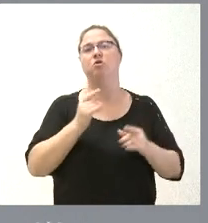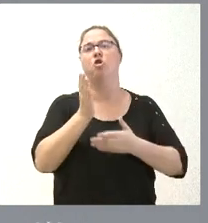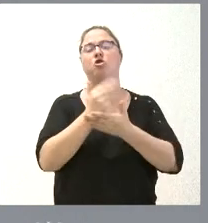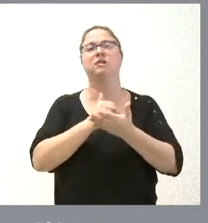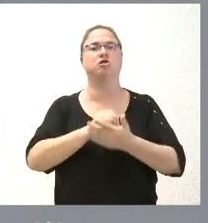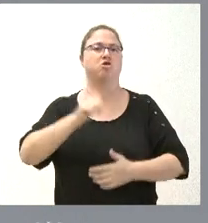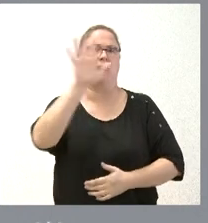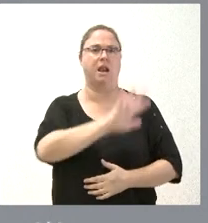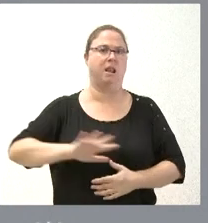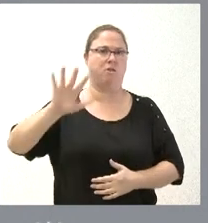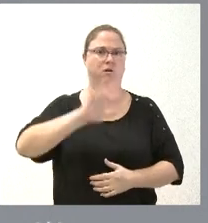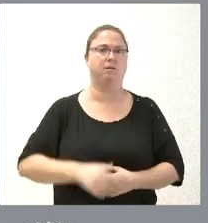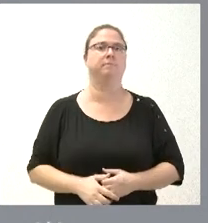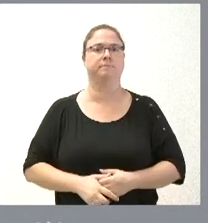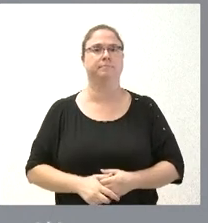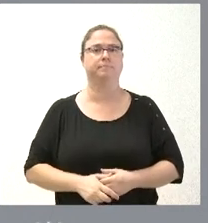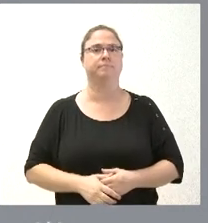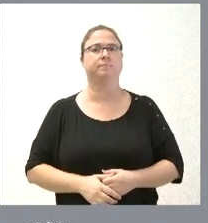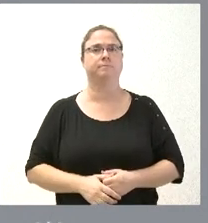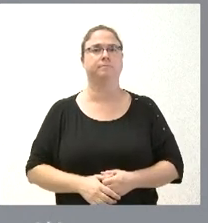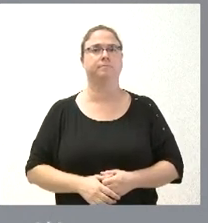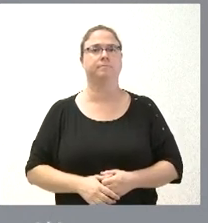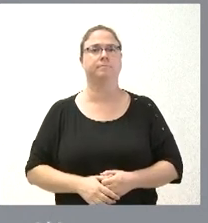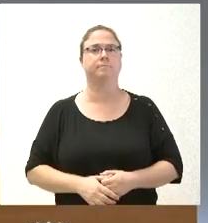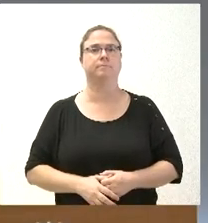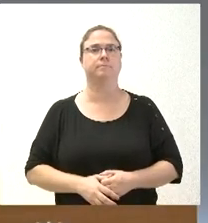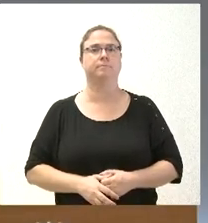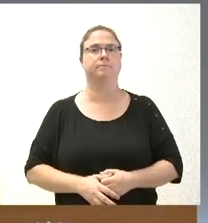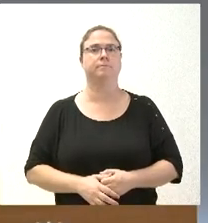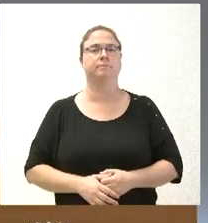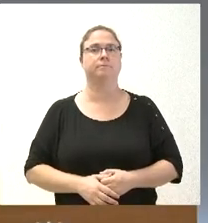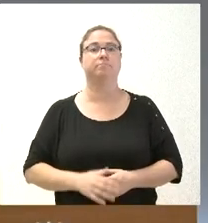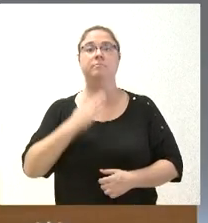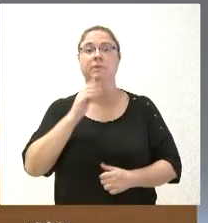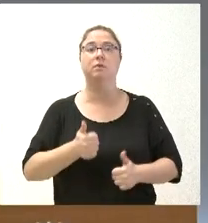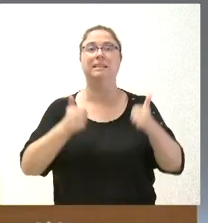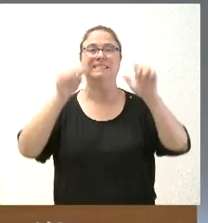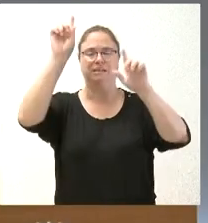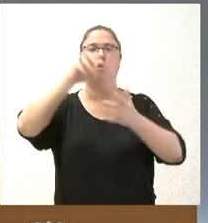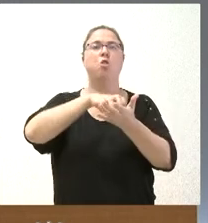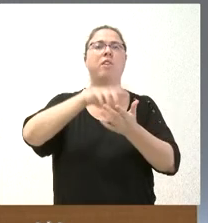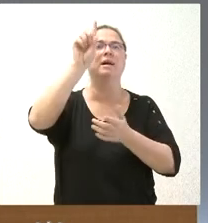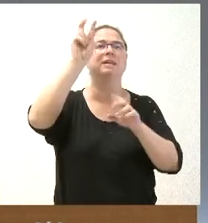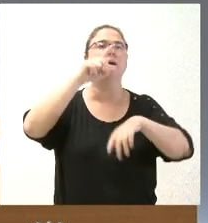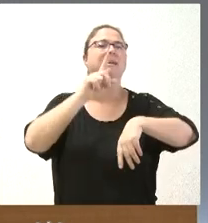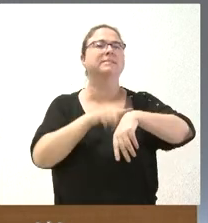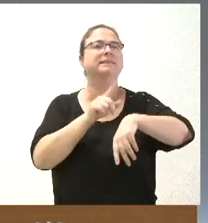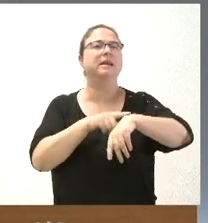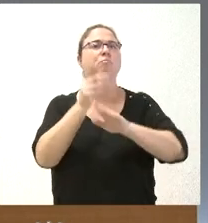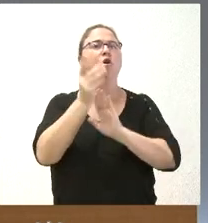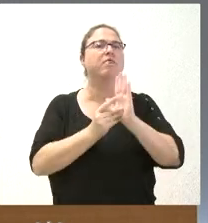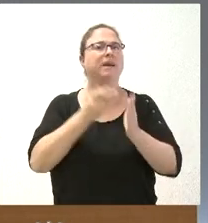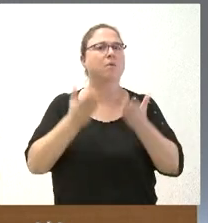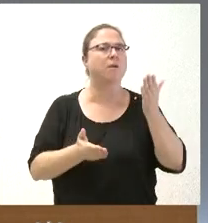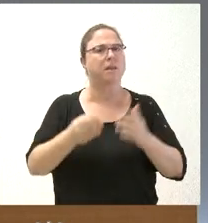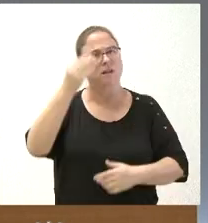nacional esto es lo que nosotros hacemos actuar por la vía de los hechos ¿Alguna pregunta más? Una duda respecto a los tiempos del decreto de evaluación